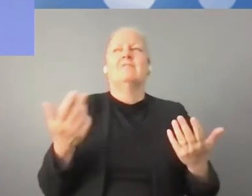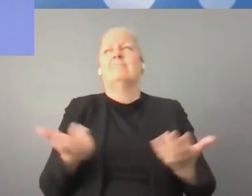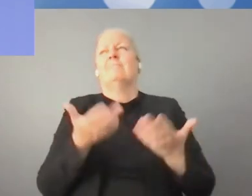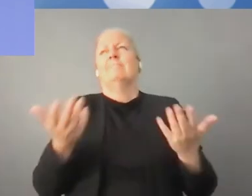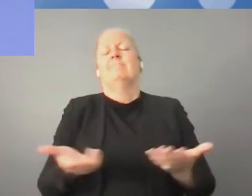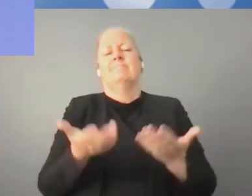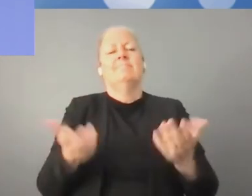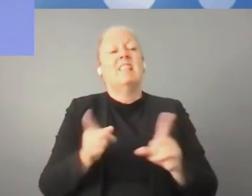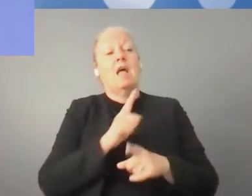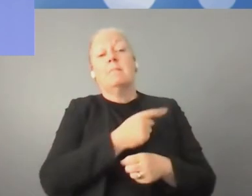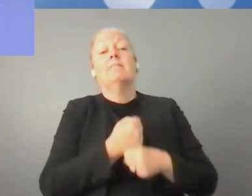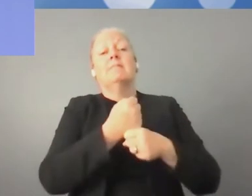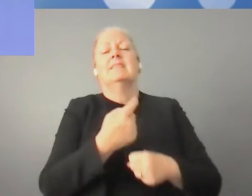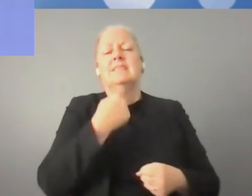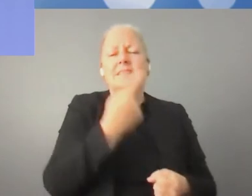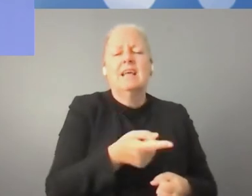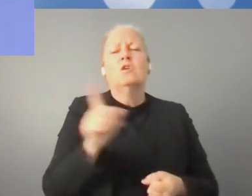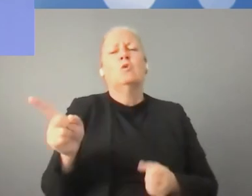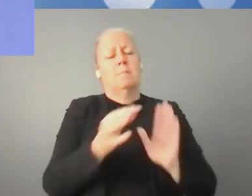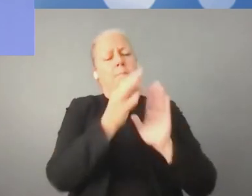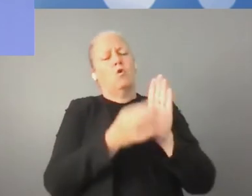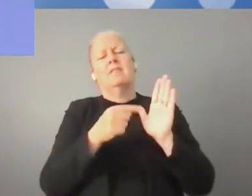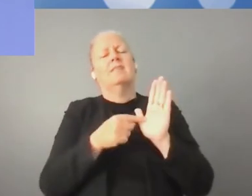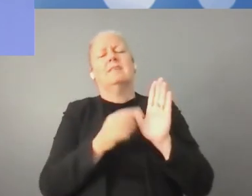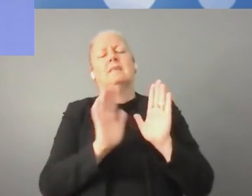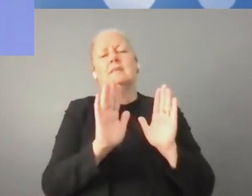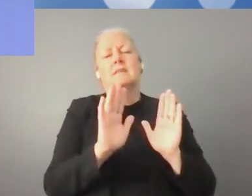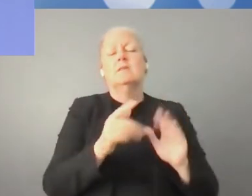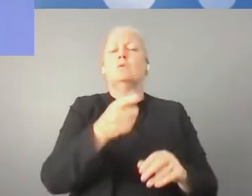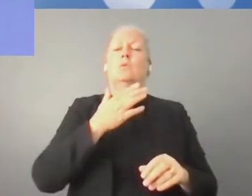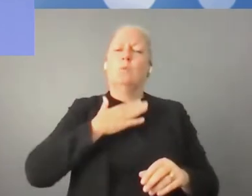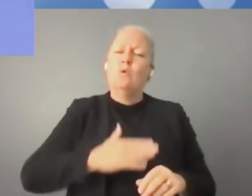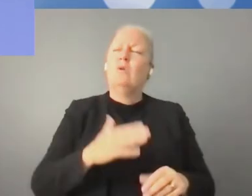necesitan las buenas condiciones.